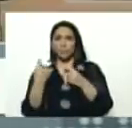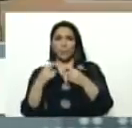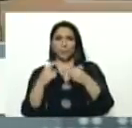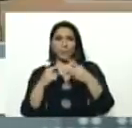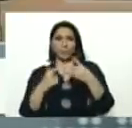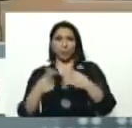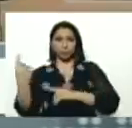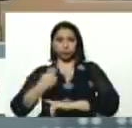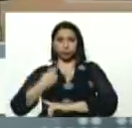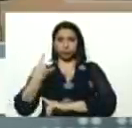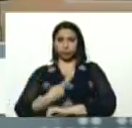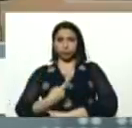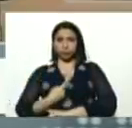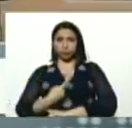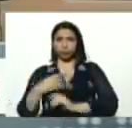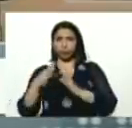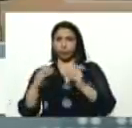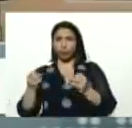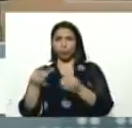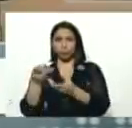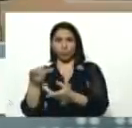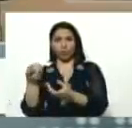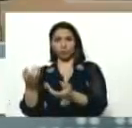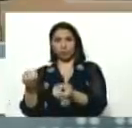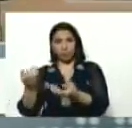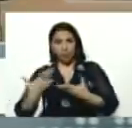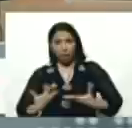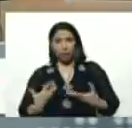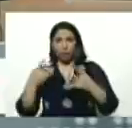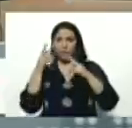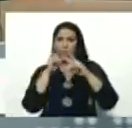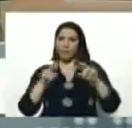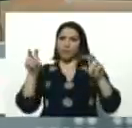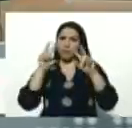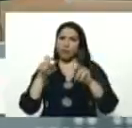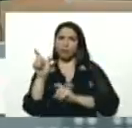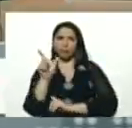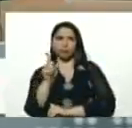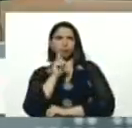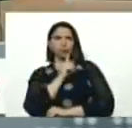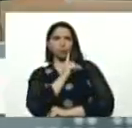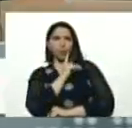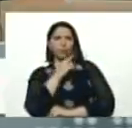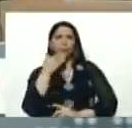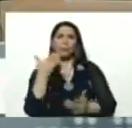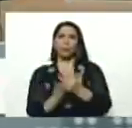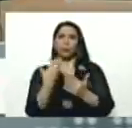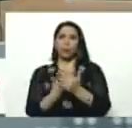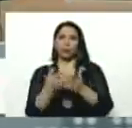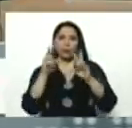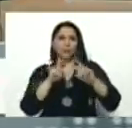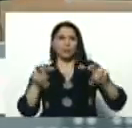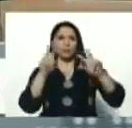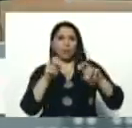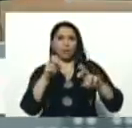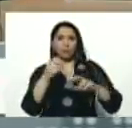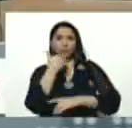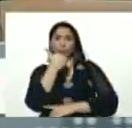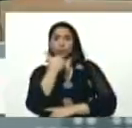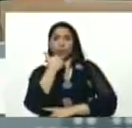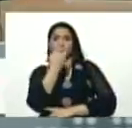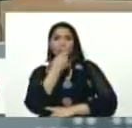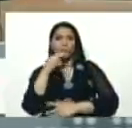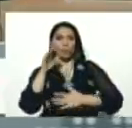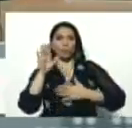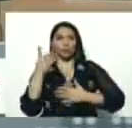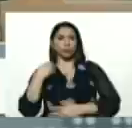nos ha dado, del partido, revisando, nombres, revisando propuestas, de cara a los compromisos, que